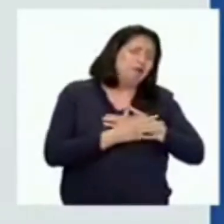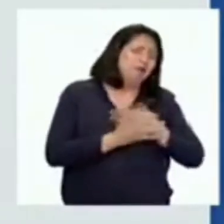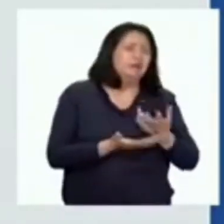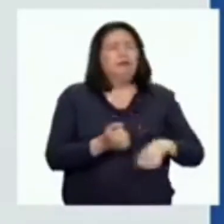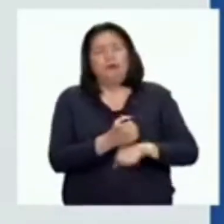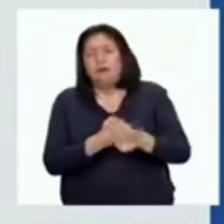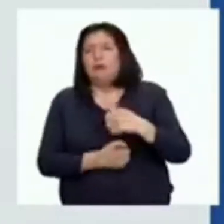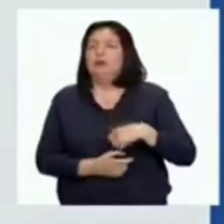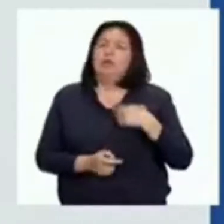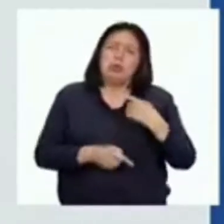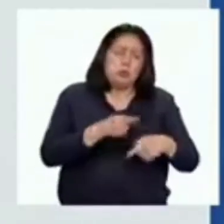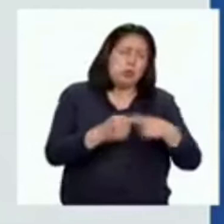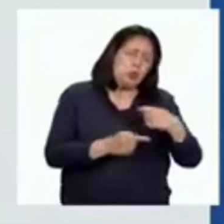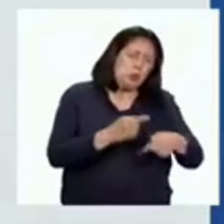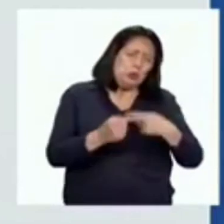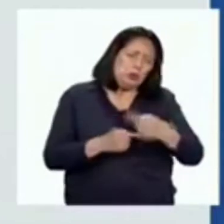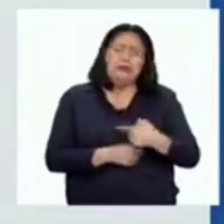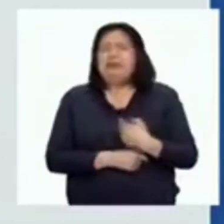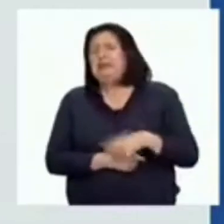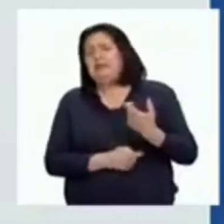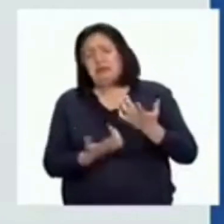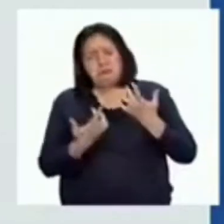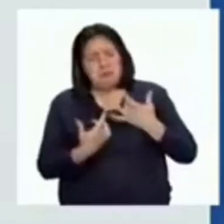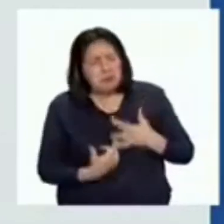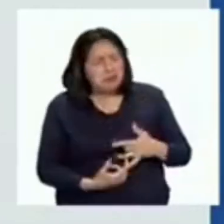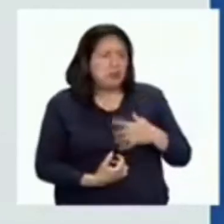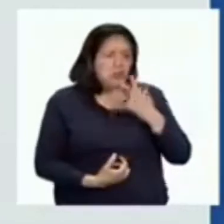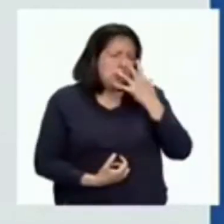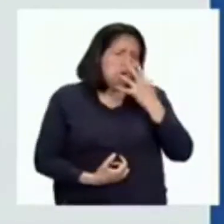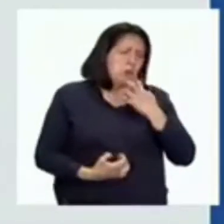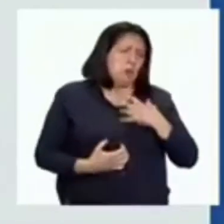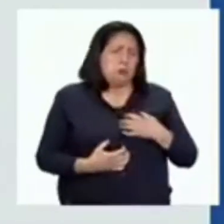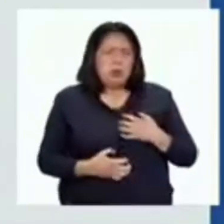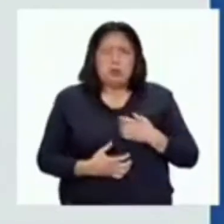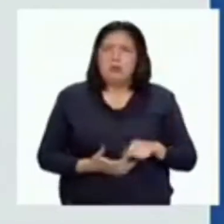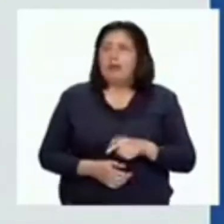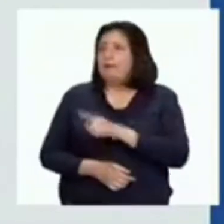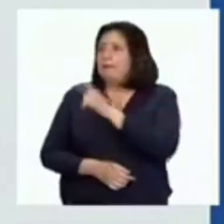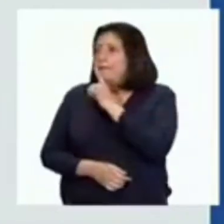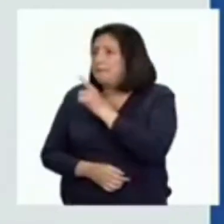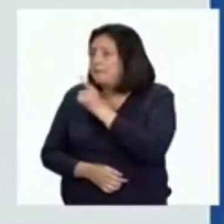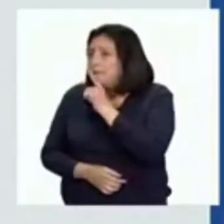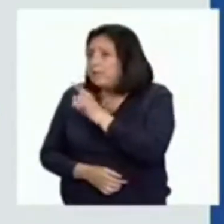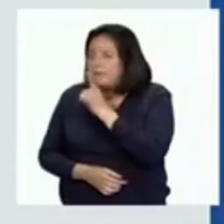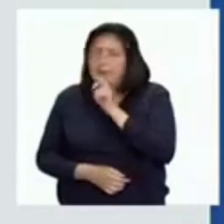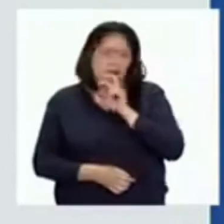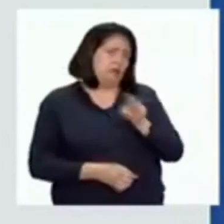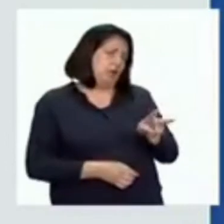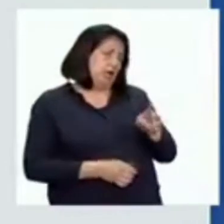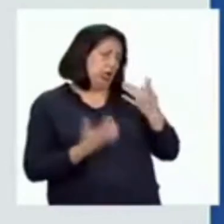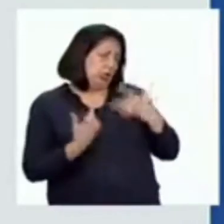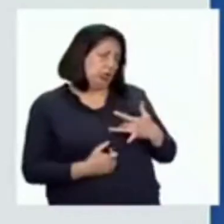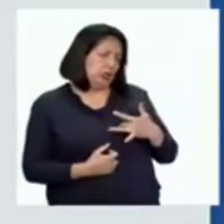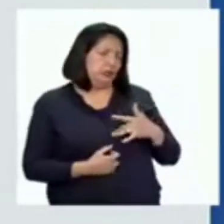Todos los días Pedro se sentía muy triste y muy enojado. Hasta que un día el padre de Pedro, viéndolo tan triste,